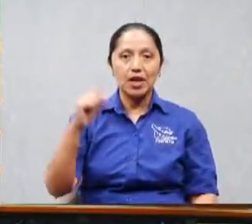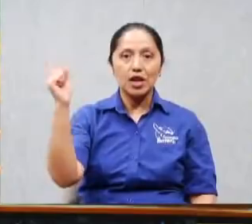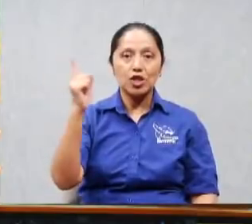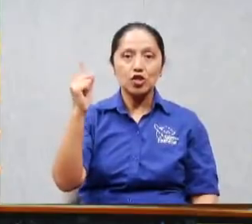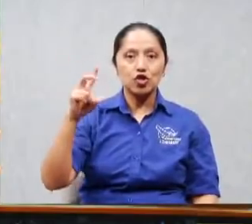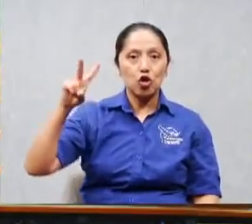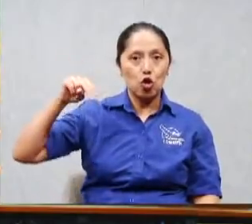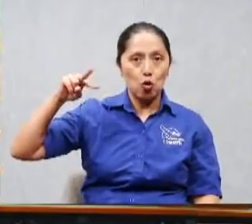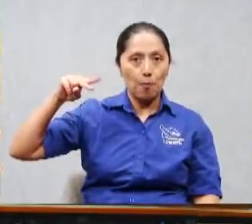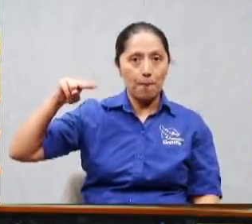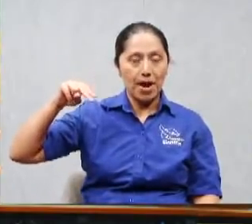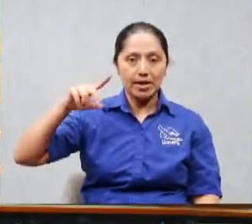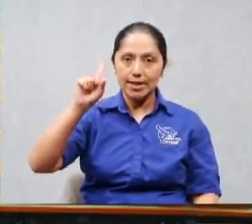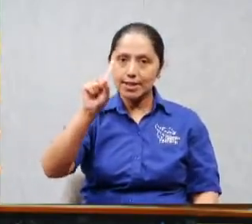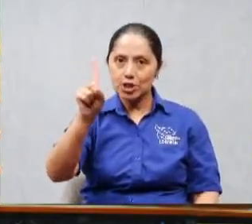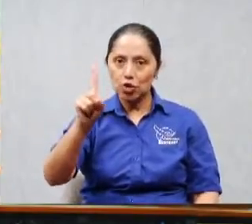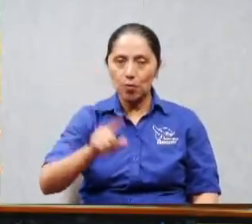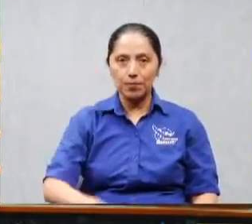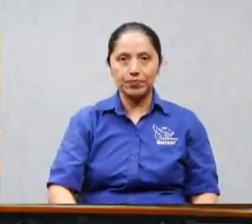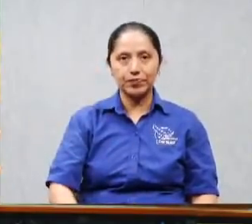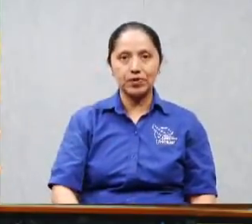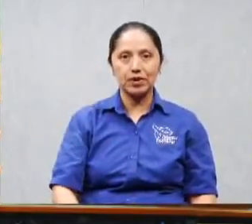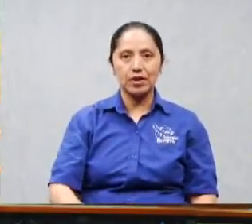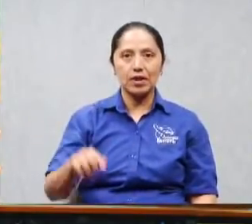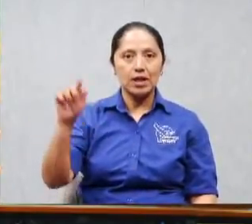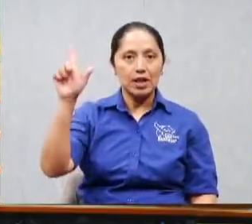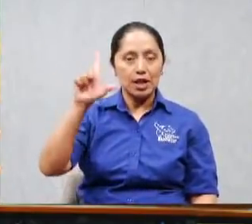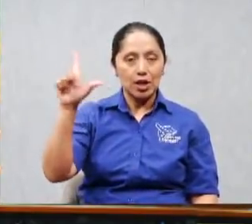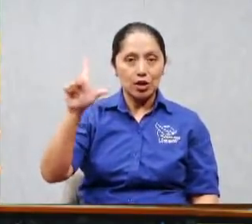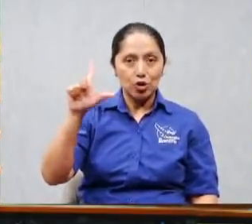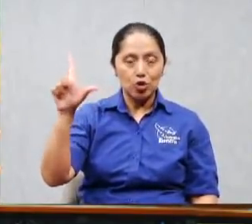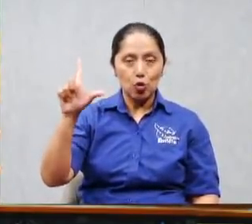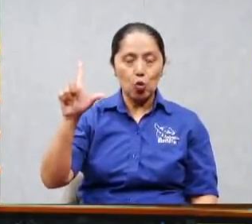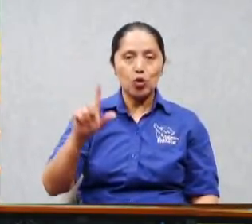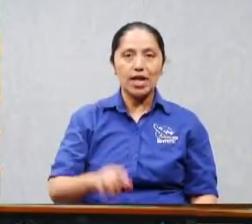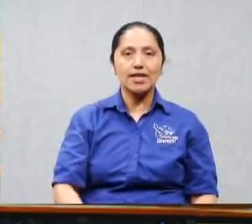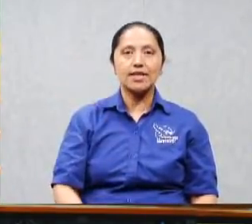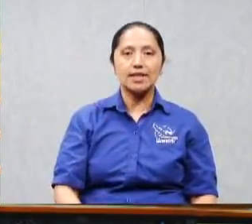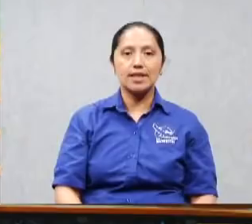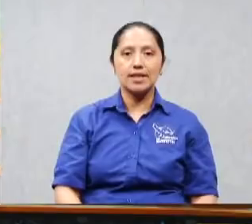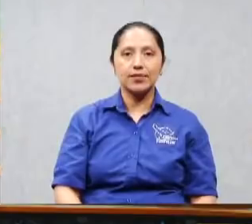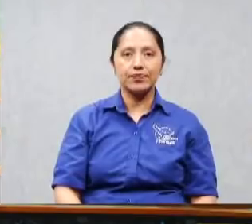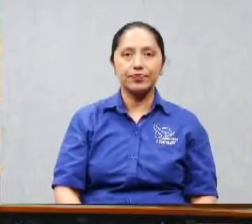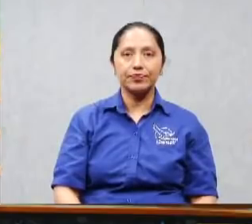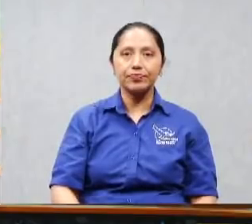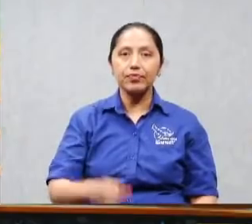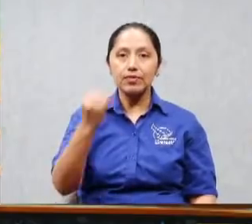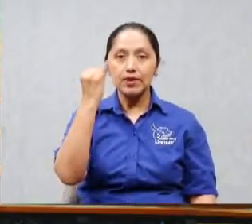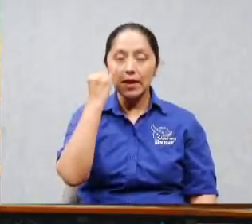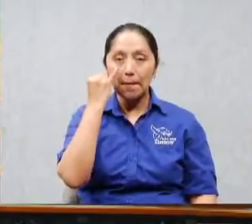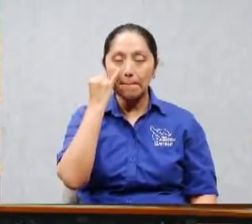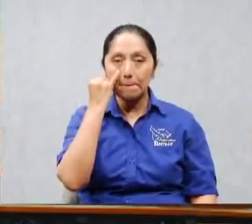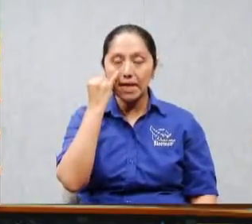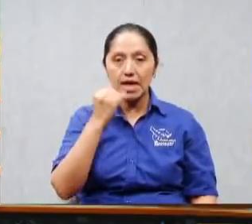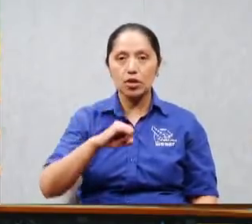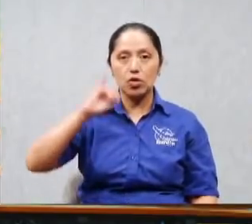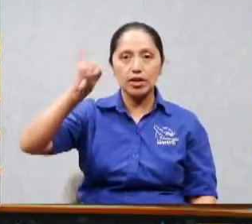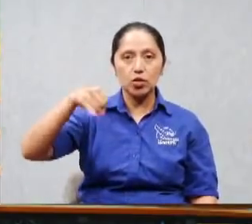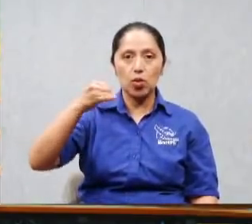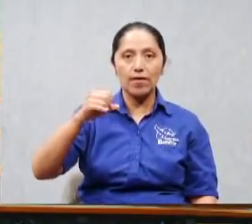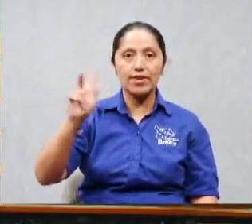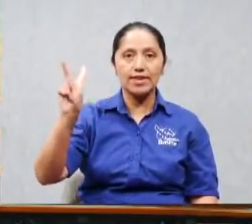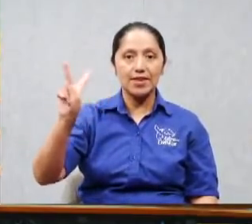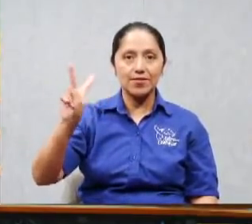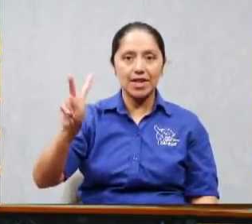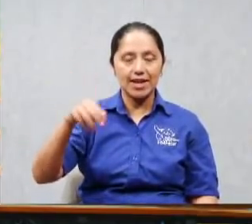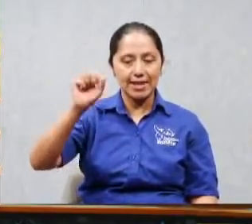solo martes no lo vamos a hacer pero lunes que ya lo veníamos haciendo y miércoles que es el retiro miércoles jueves y vienes